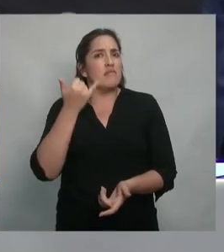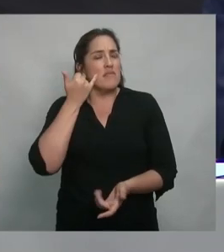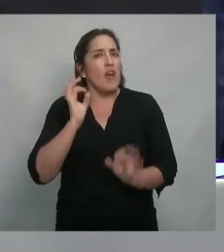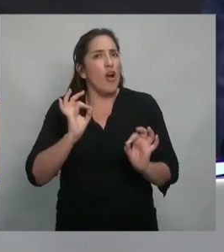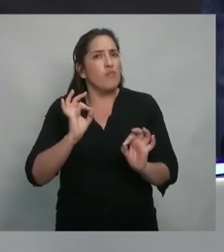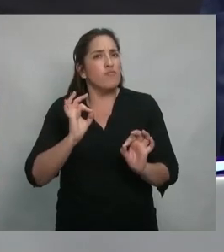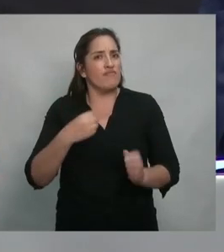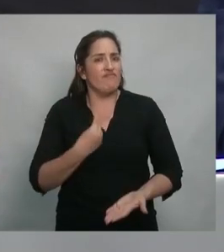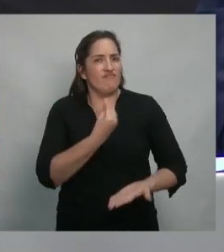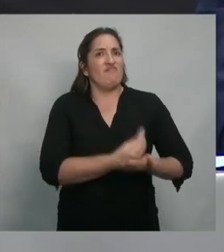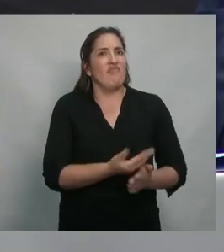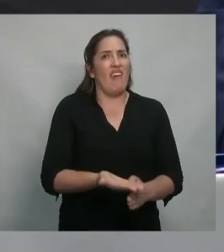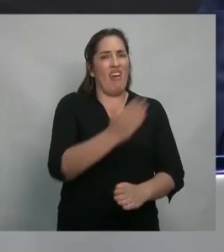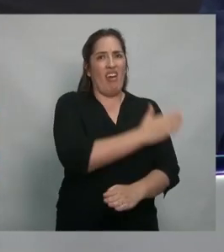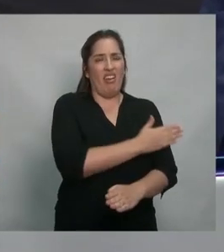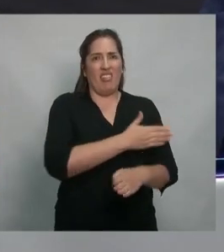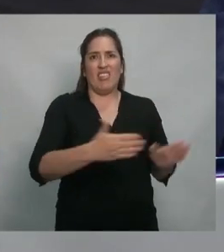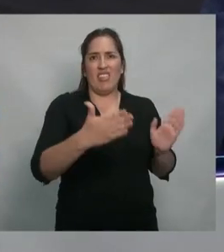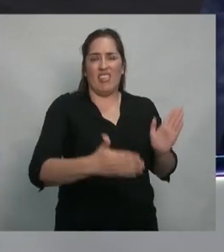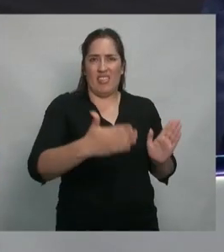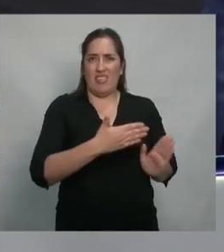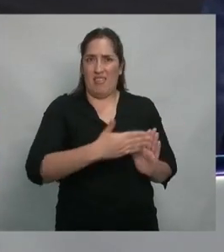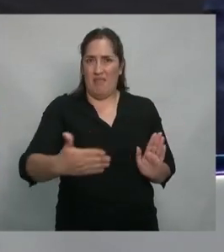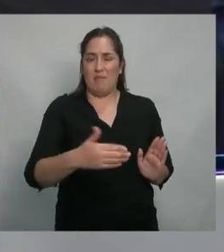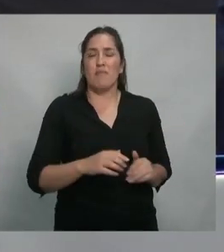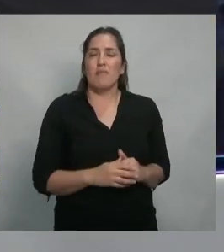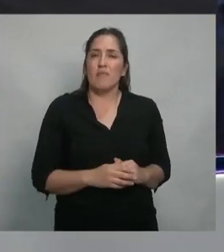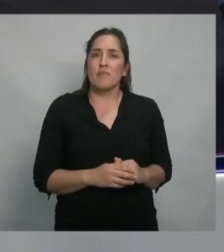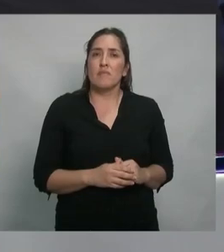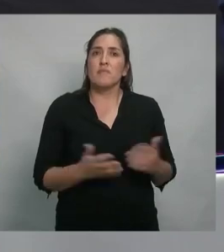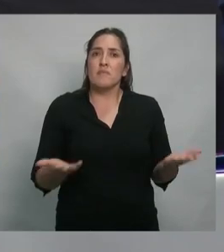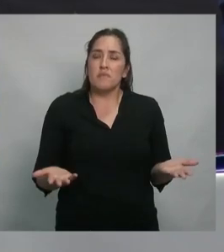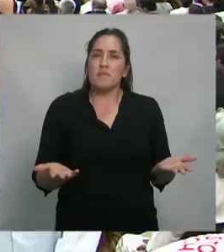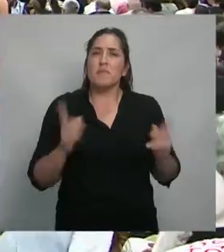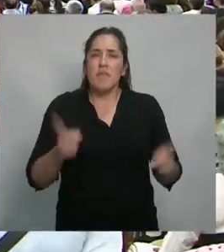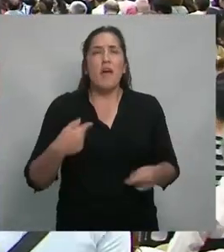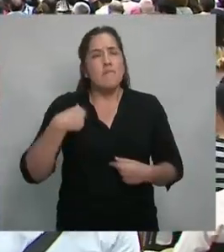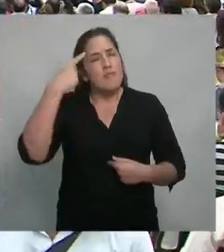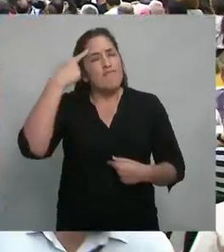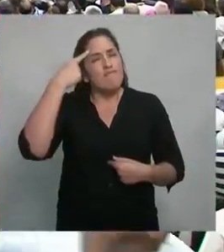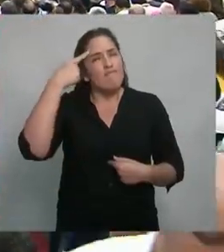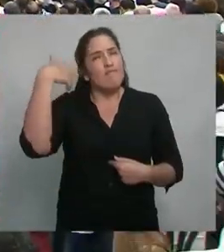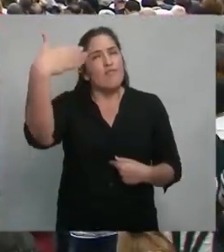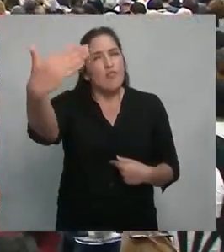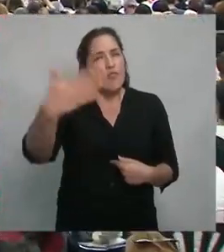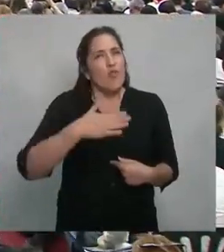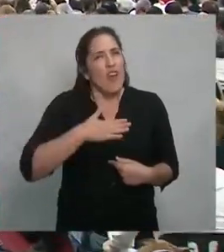y protagonizar y también de mucha esperanza porque en definitiva